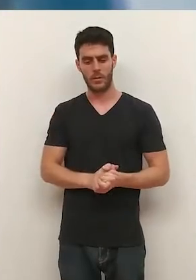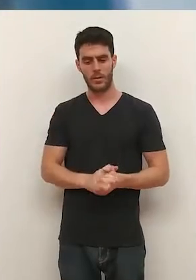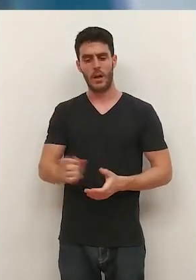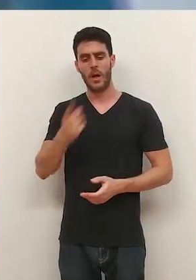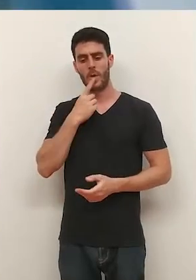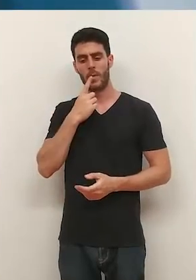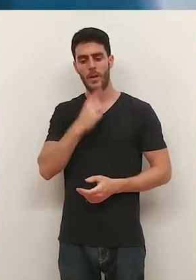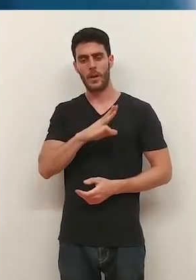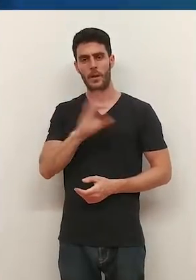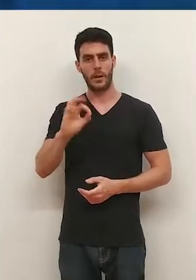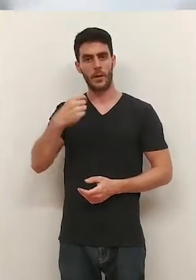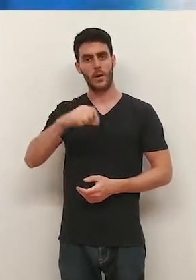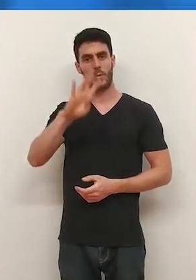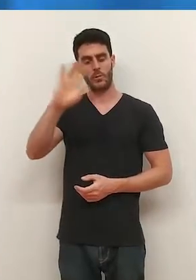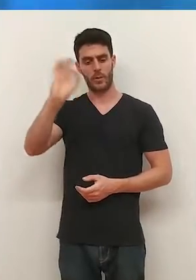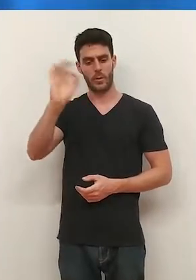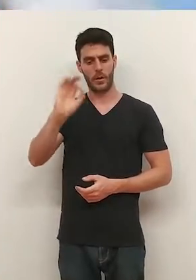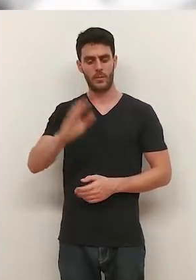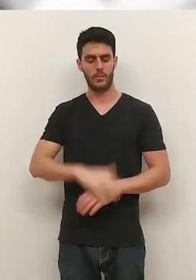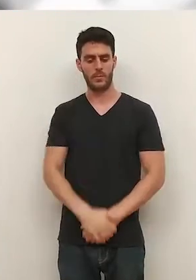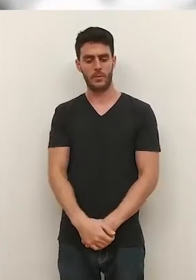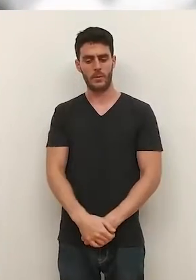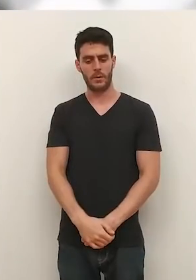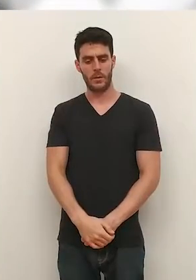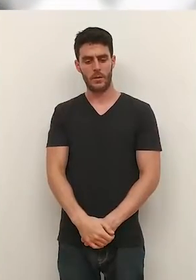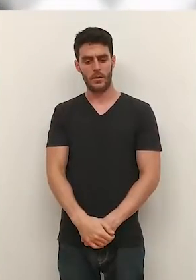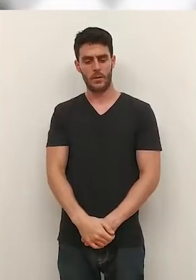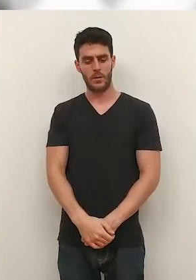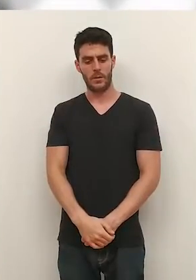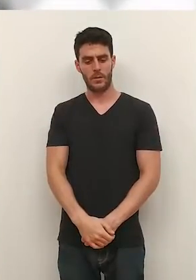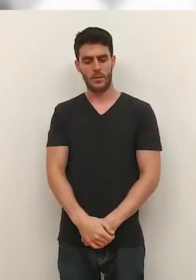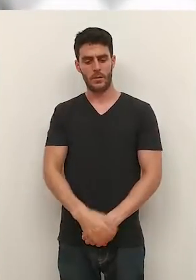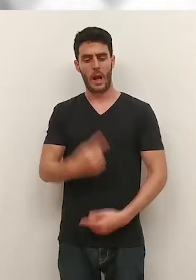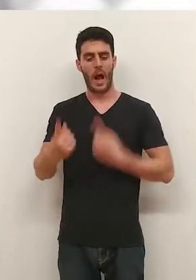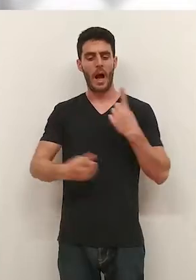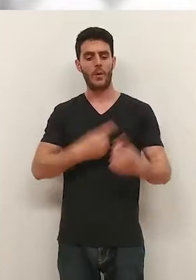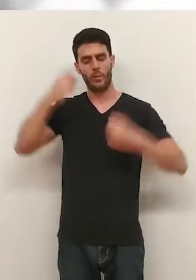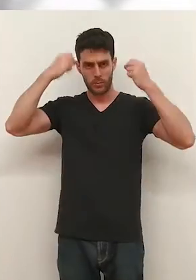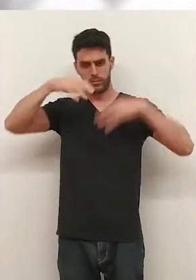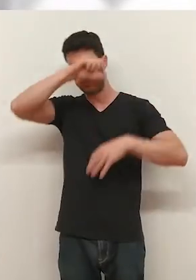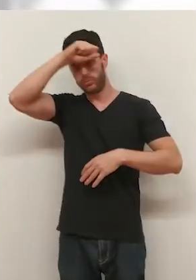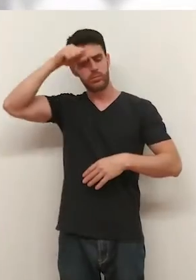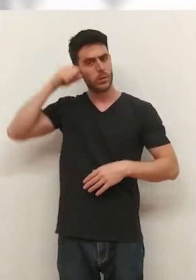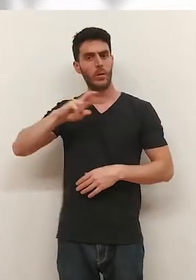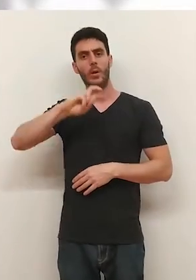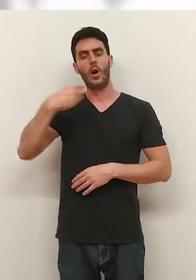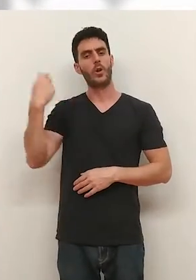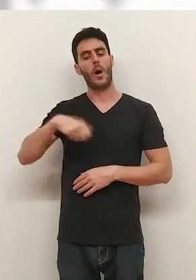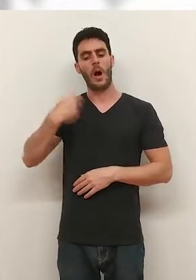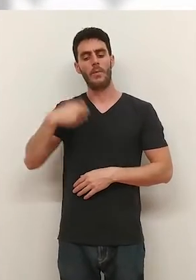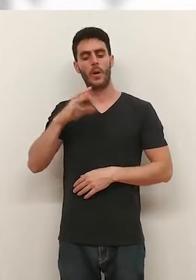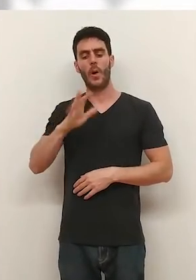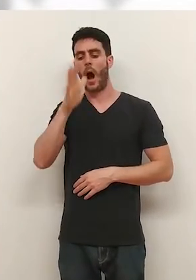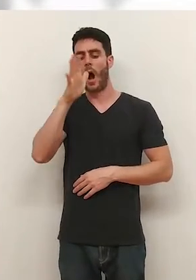lo diga. Aquí nos marca hoy 30,4 grados porque vamos marcando la temperatura. Hay quien se seca el sudor, otros